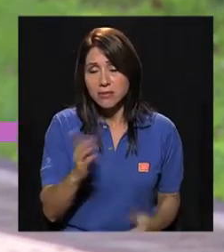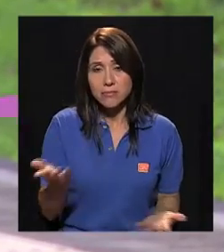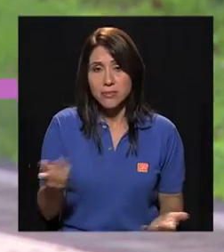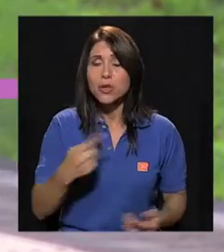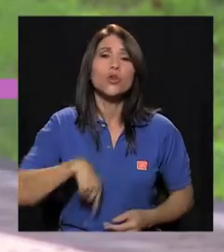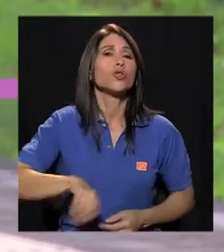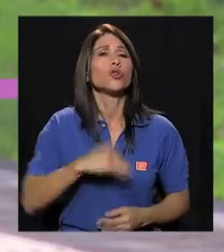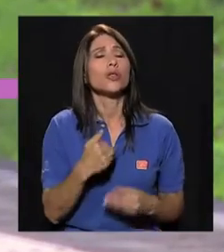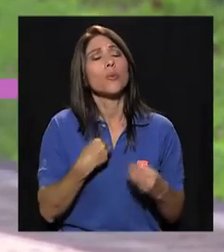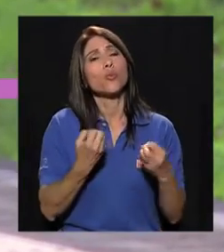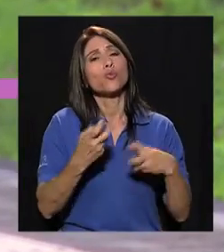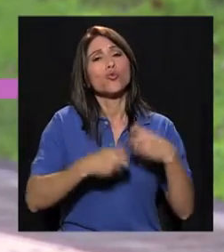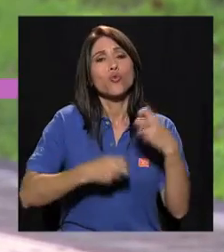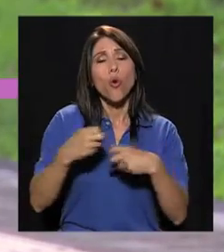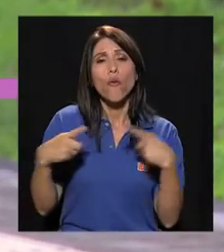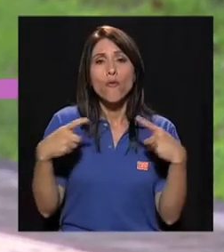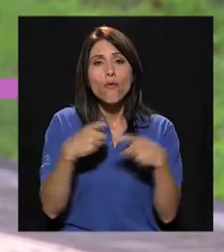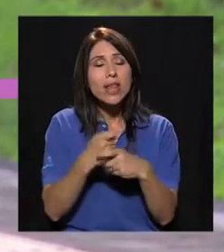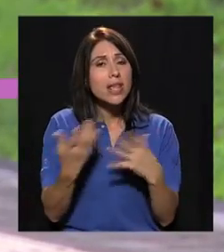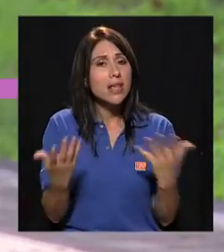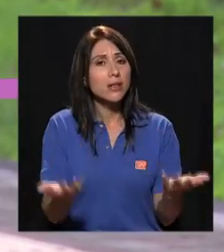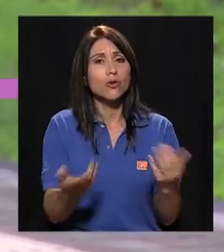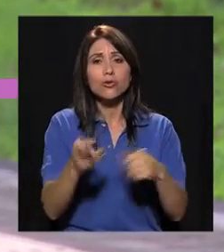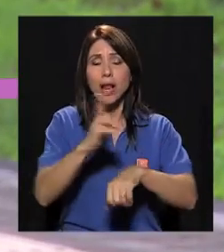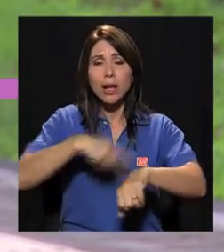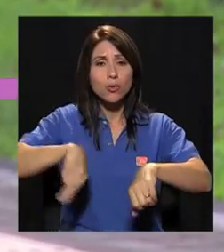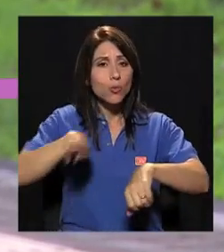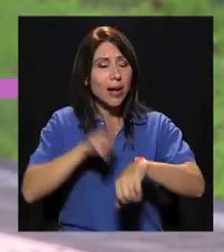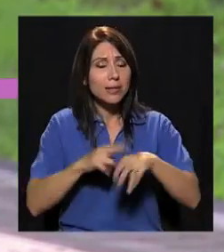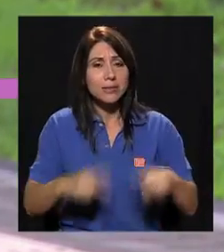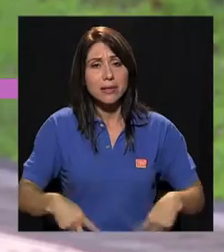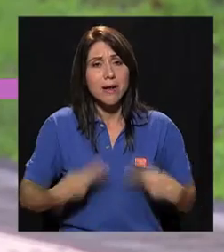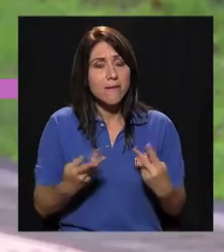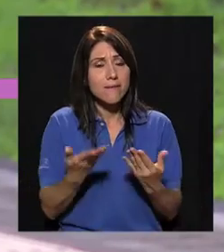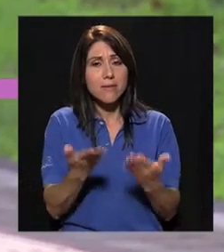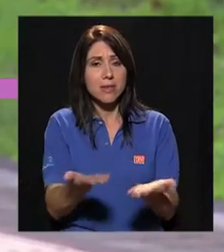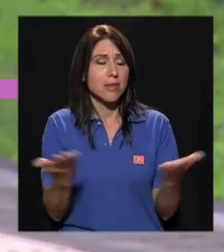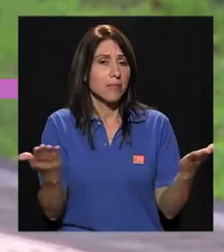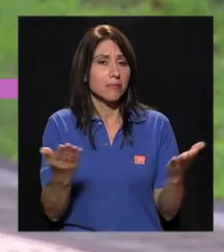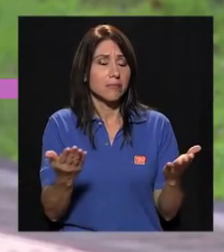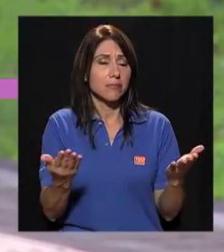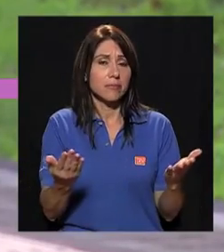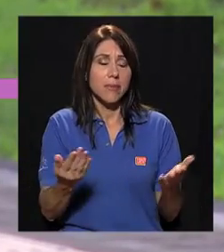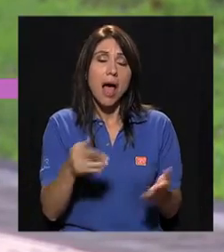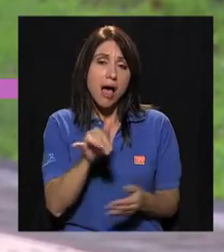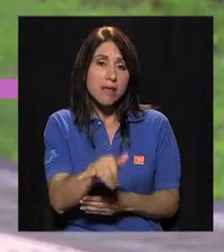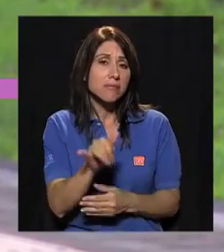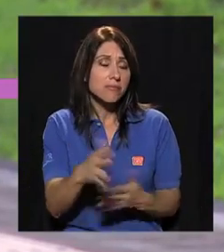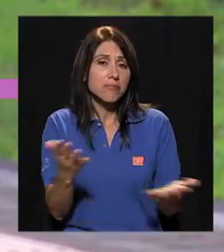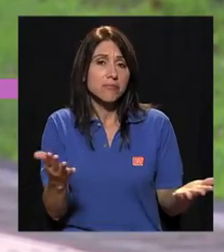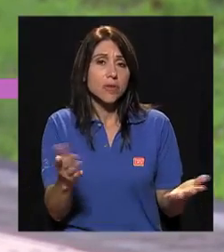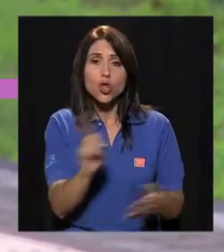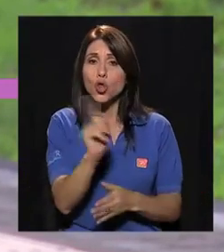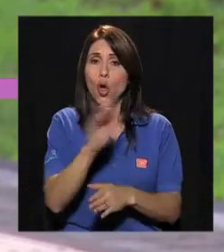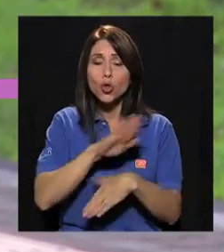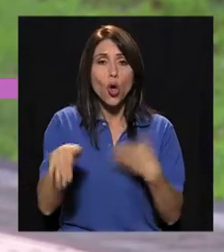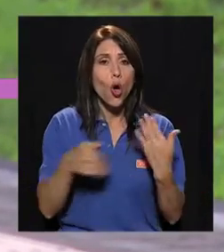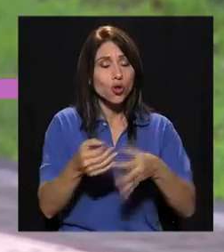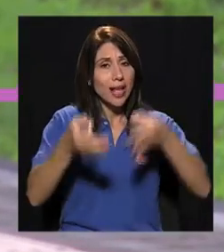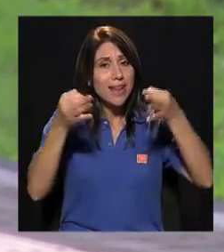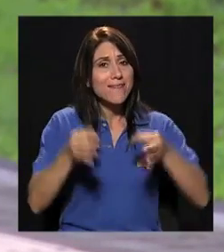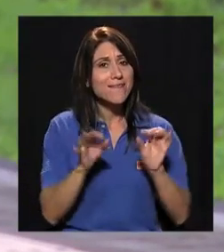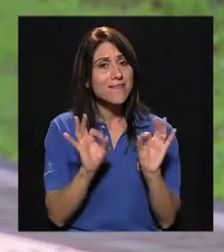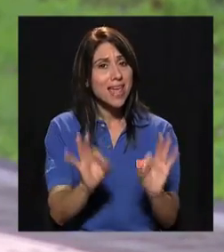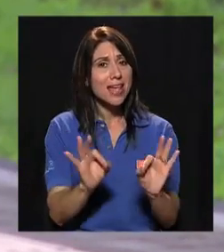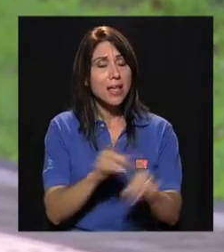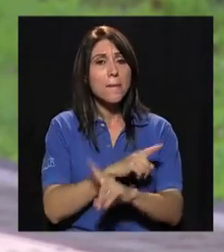fácil. Estamos llenos de conflictos. La naturaleza de la vida, por lo general, va a ser que no